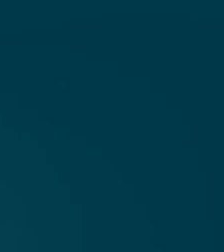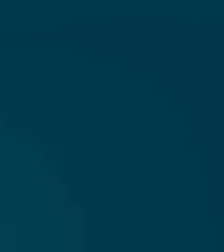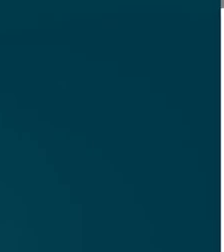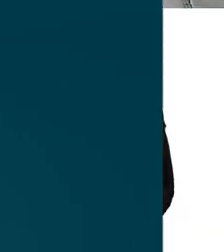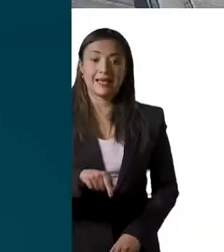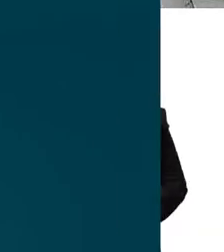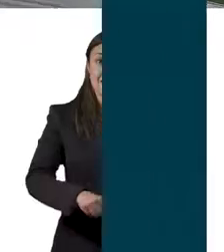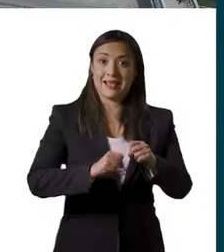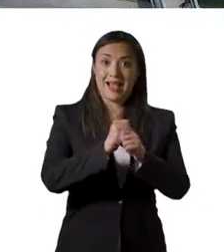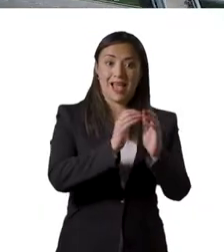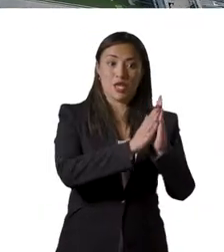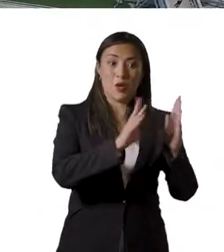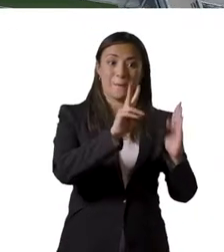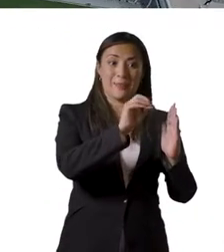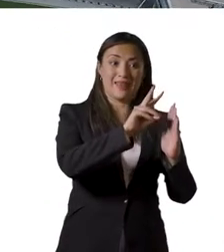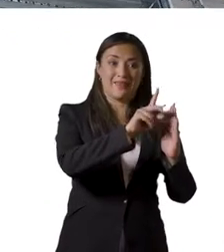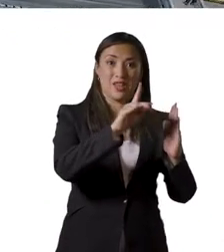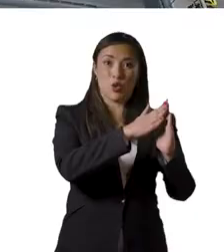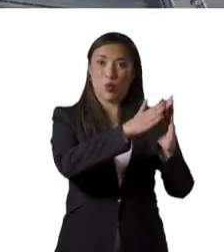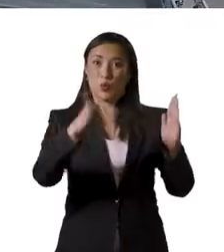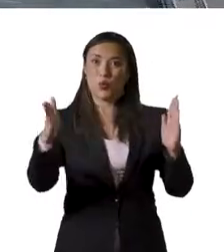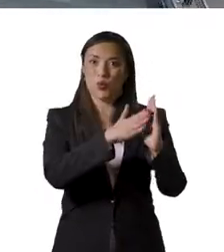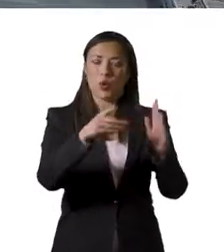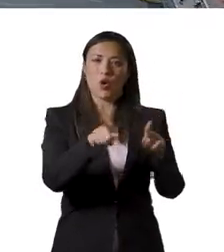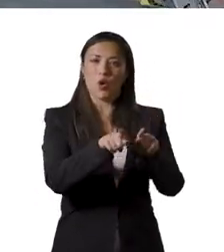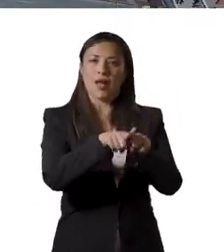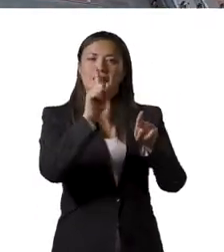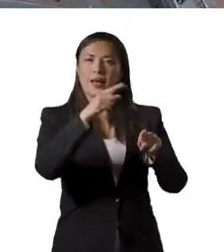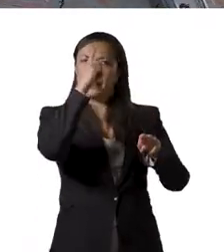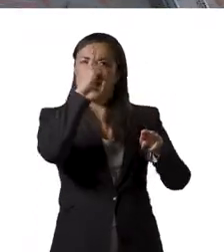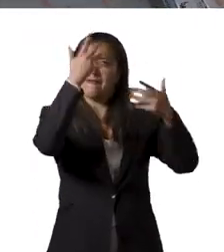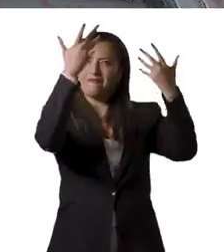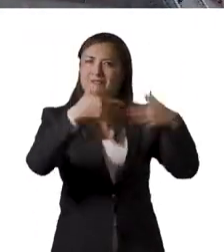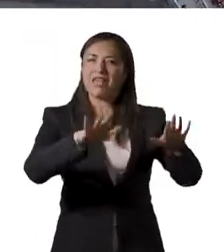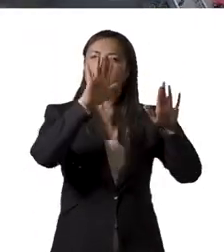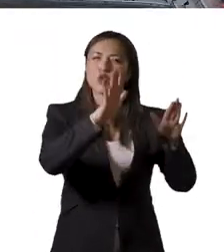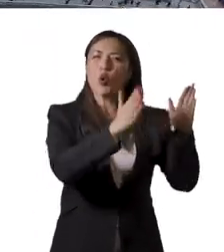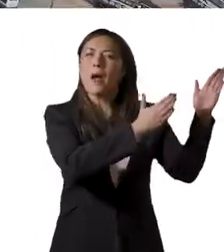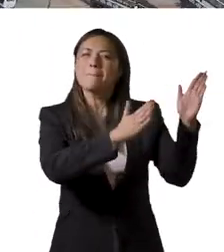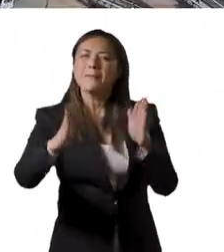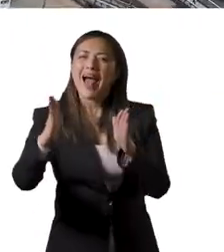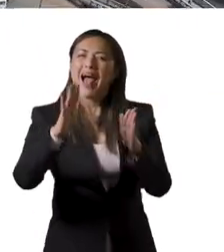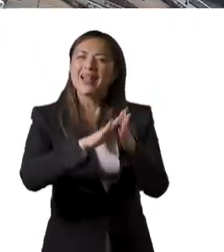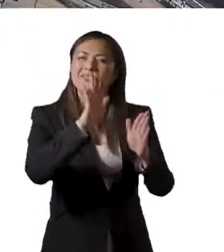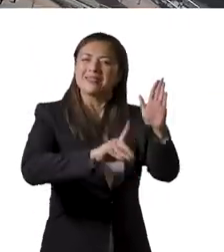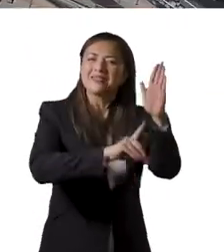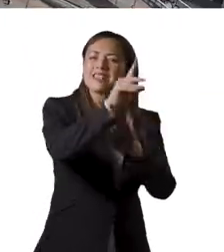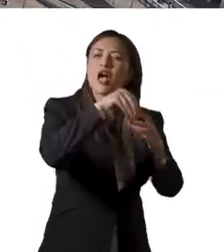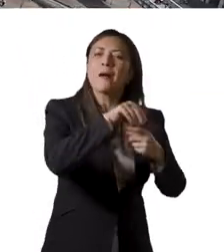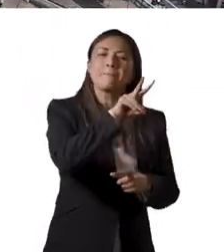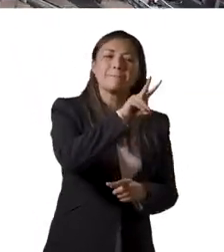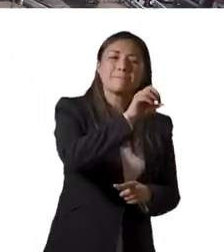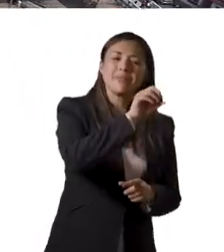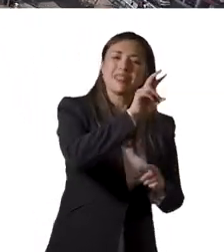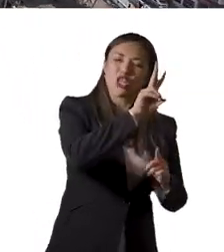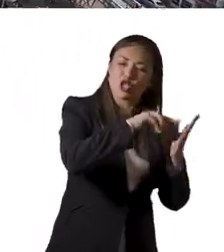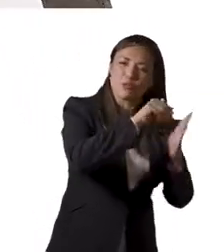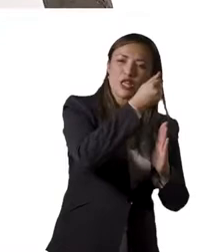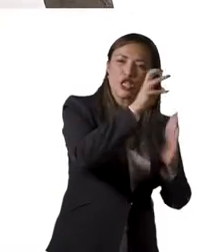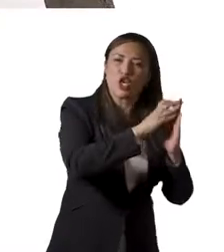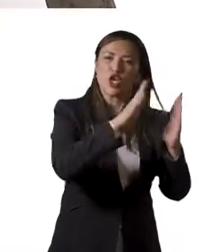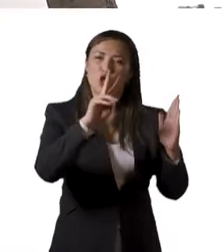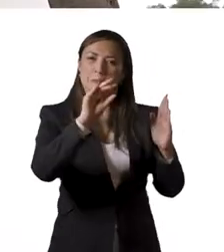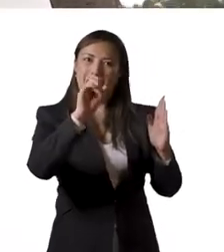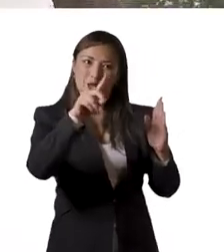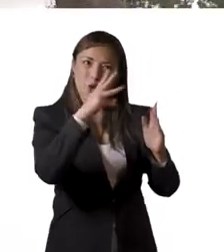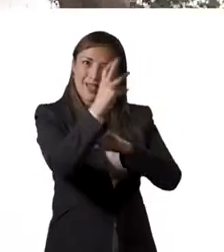La vigencia 2021 también representa el cierre del Plan Global de Desarrollo 2019-2021, y